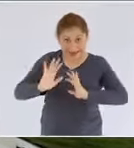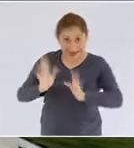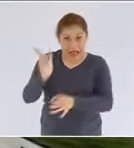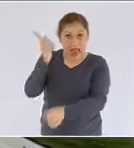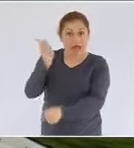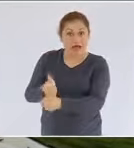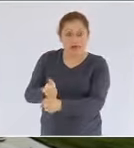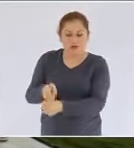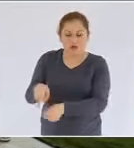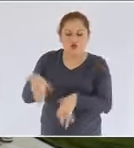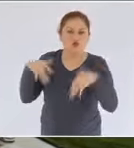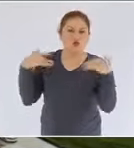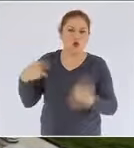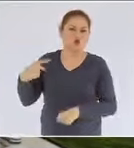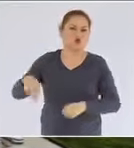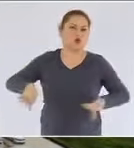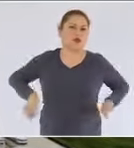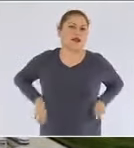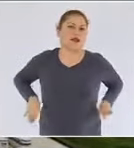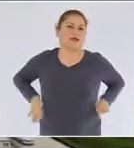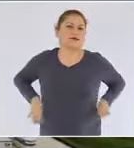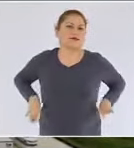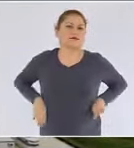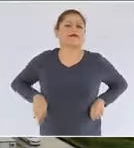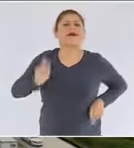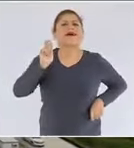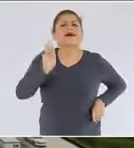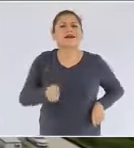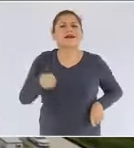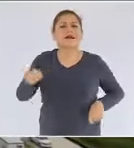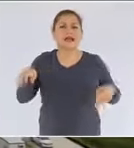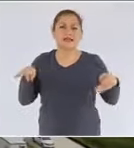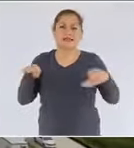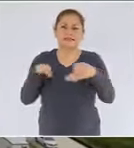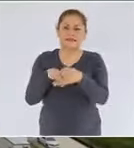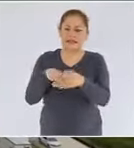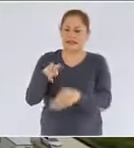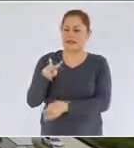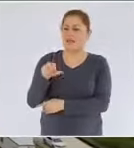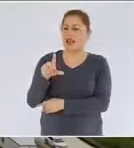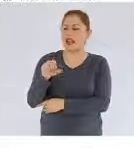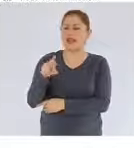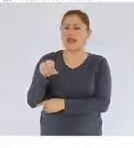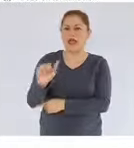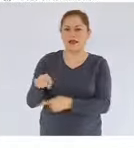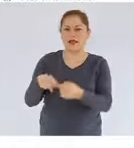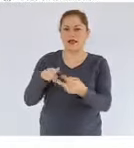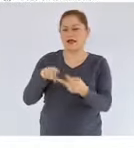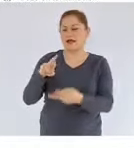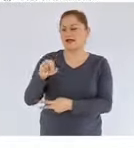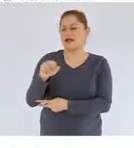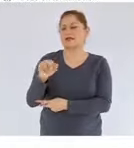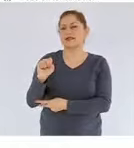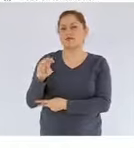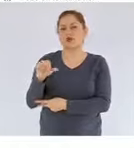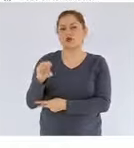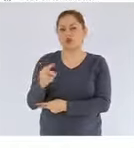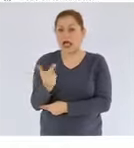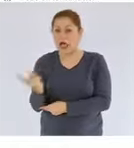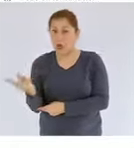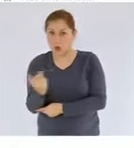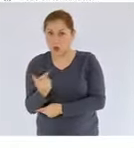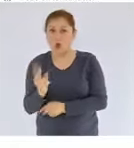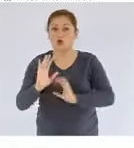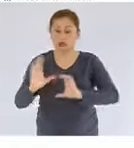particularidad de encontrarse muy cerca de Valeriana y Racemosa, dos yacimientos